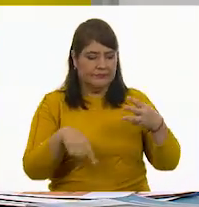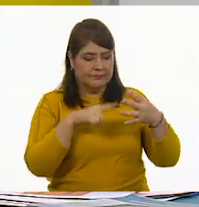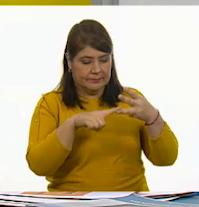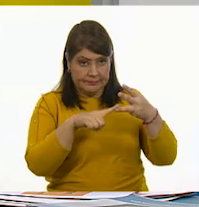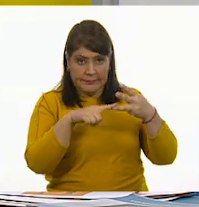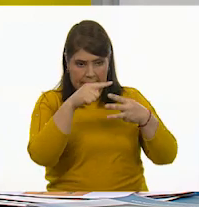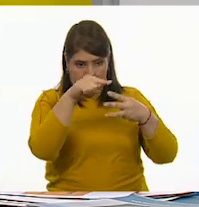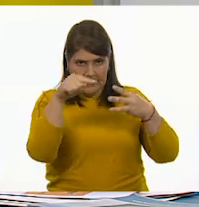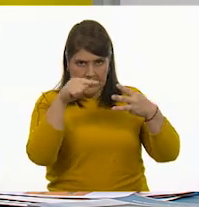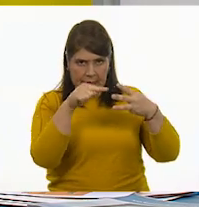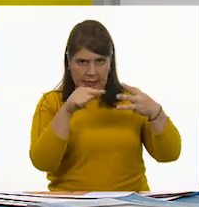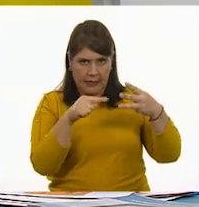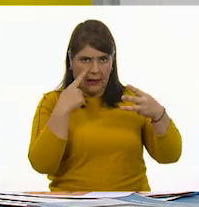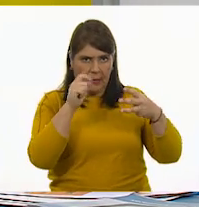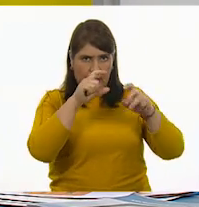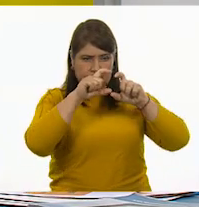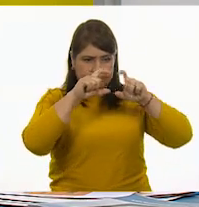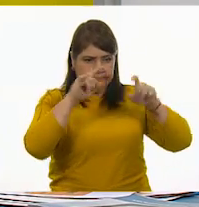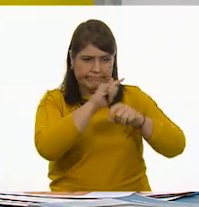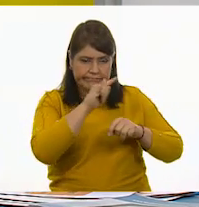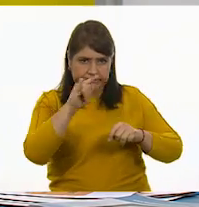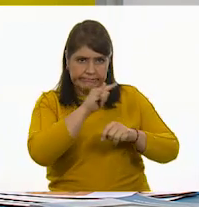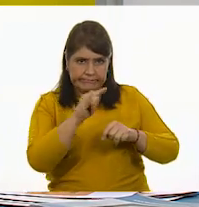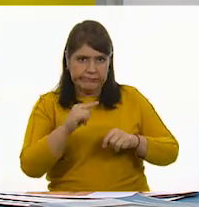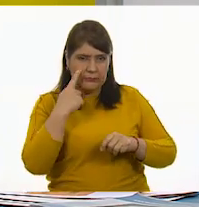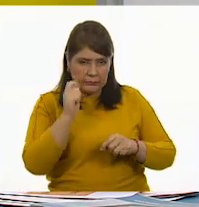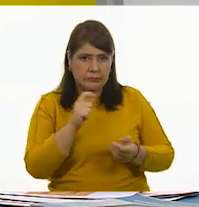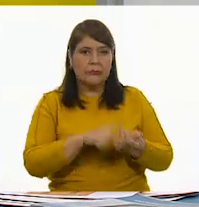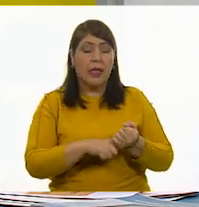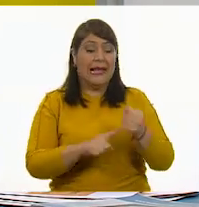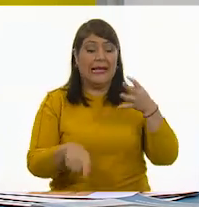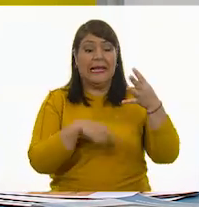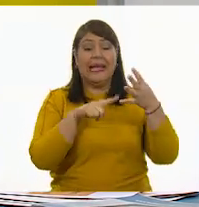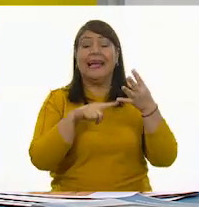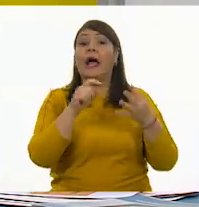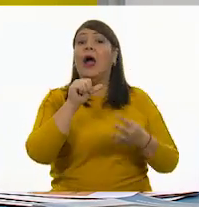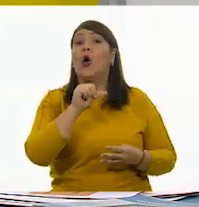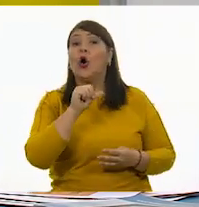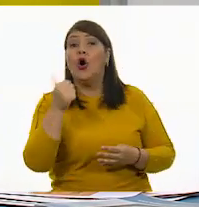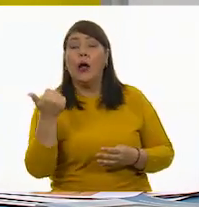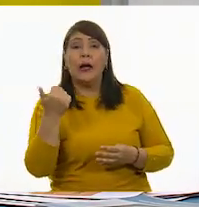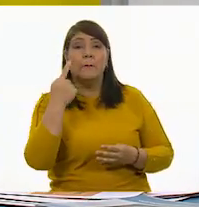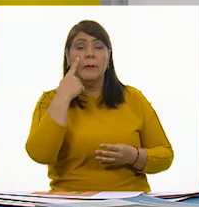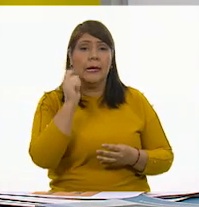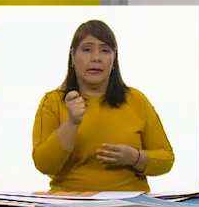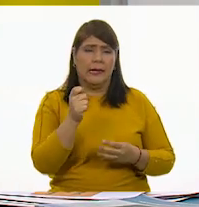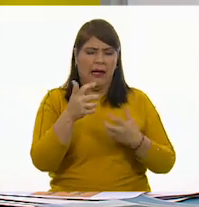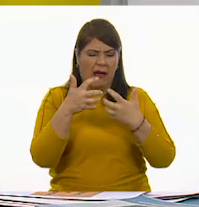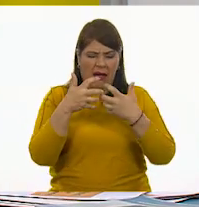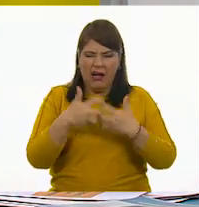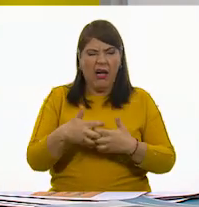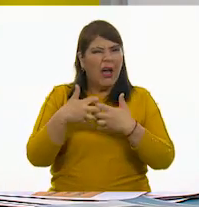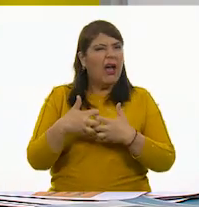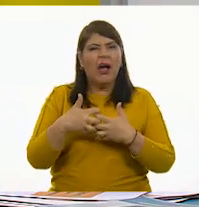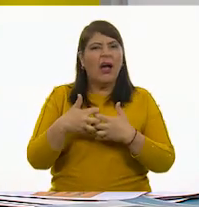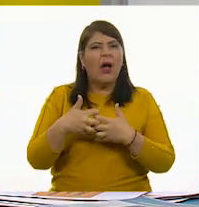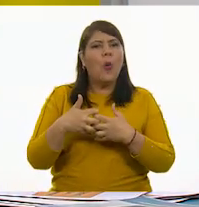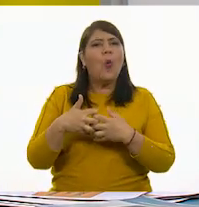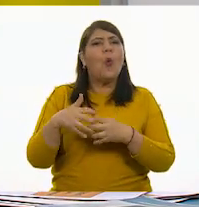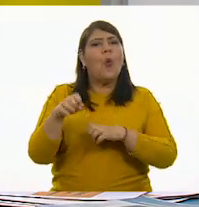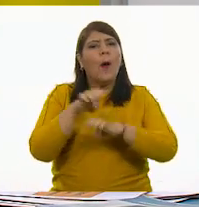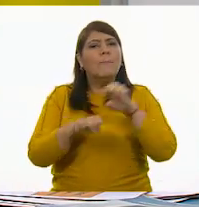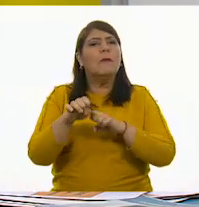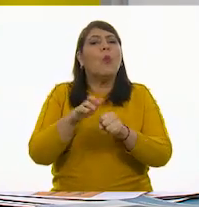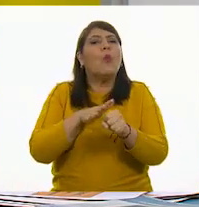tres etiquetas. La información del fabricante, es decir, el nombre de la empresa, domicilio,